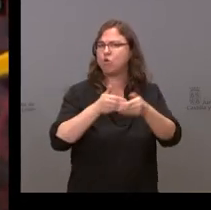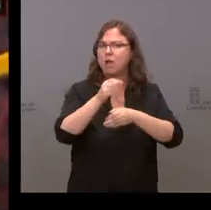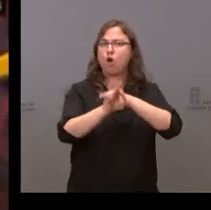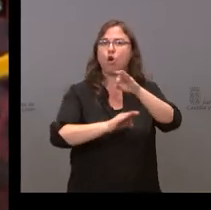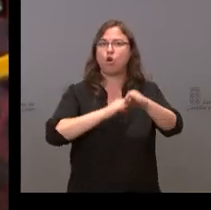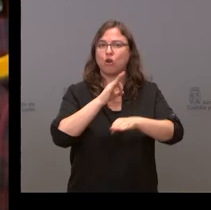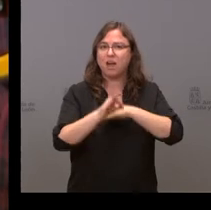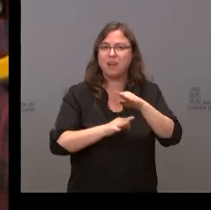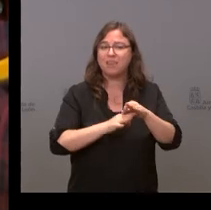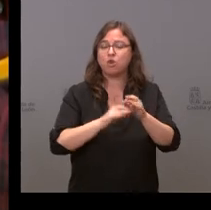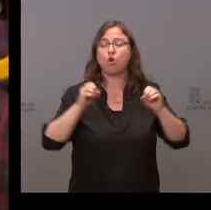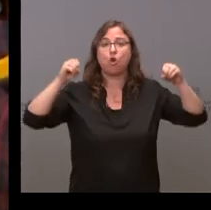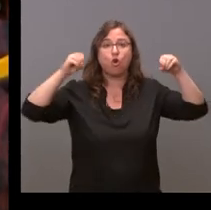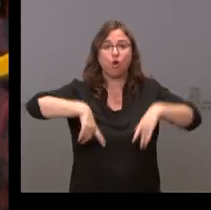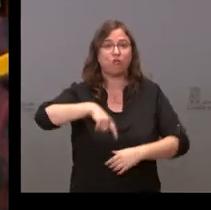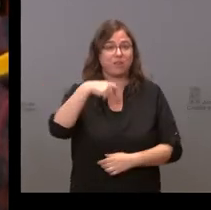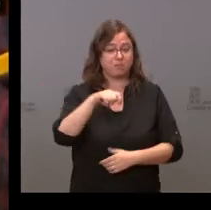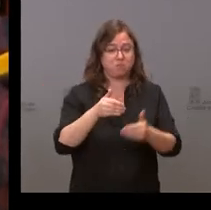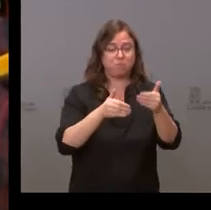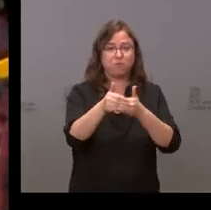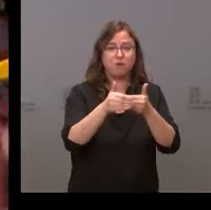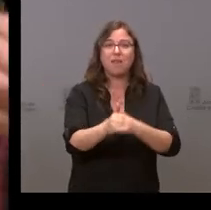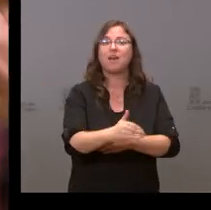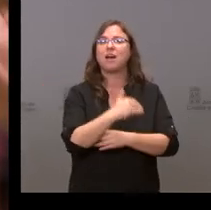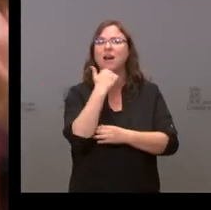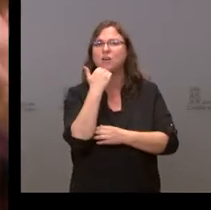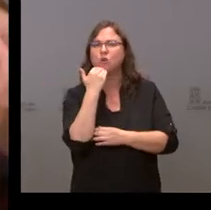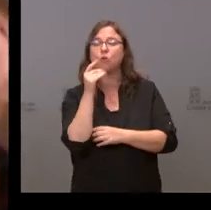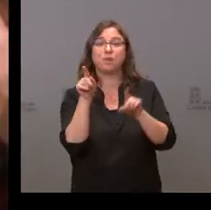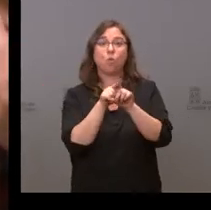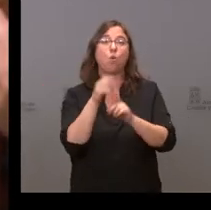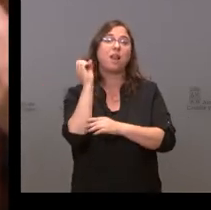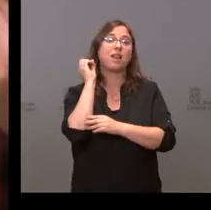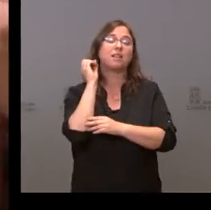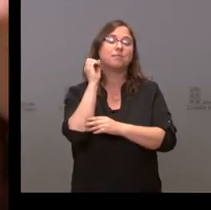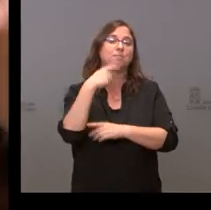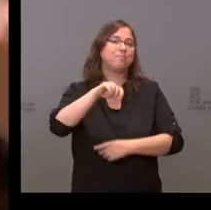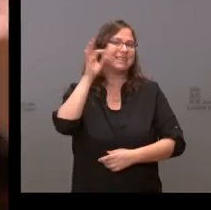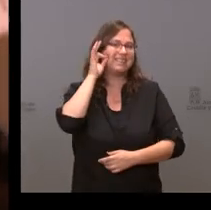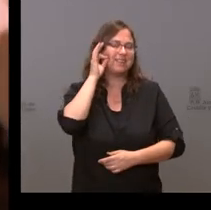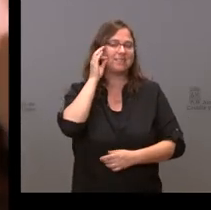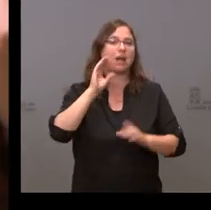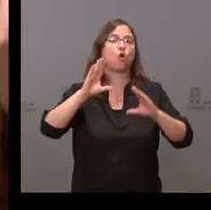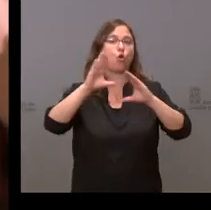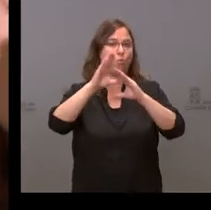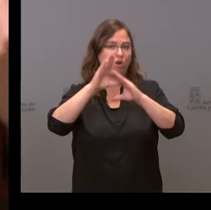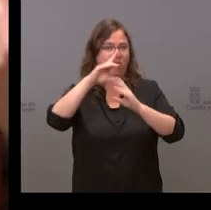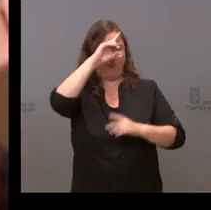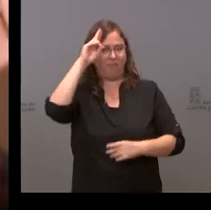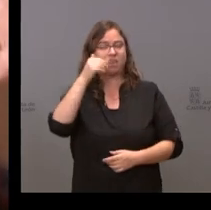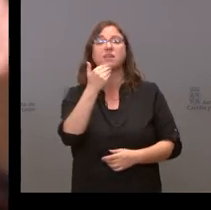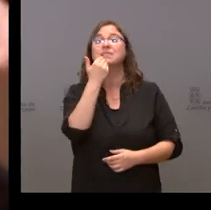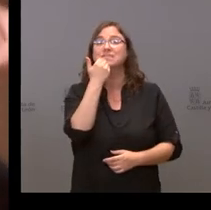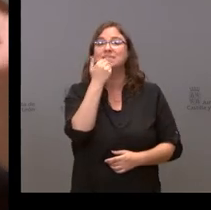las próximas organizaciones de la conferencia de presidentes, también al hilo de las declaraciones que hizo la presidenta de la Comunidad de Madrid diciendo que si no se empezaban a pautar